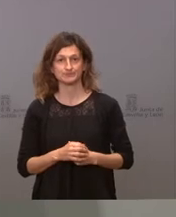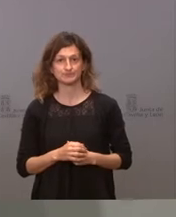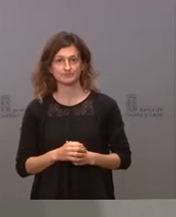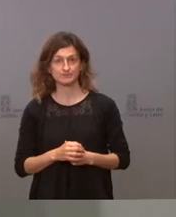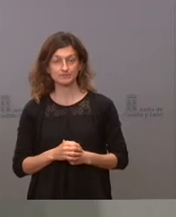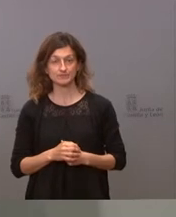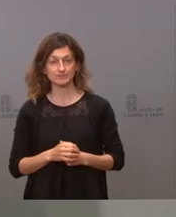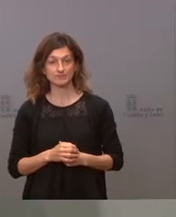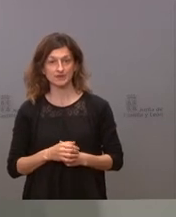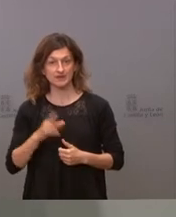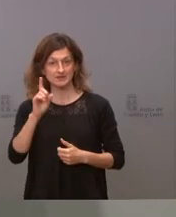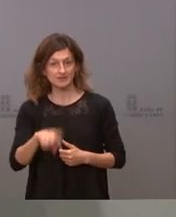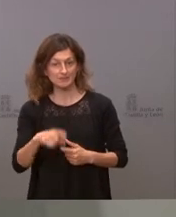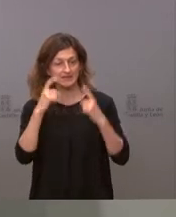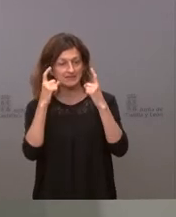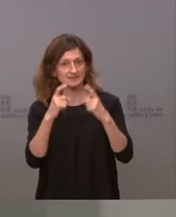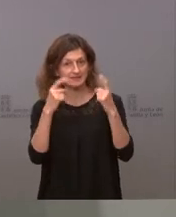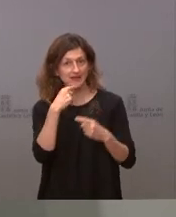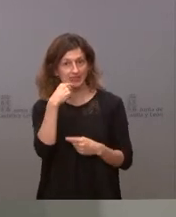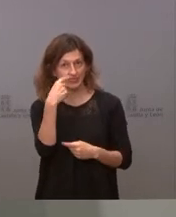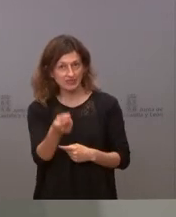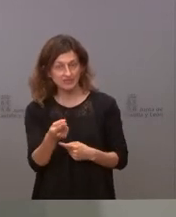voy a intentar decirlo de manera lo más